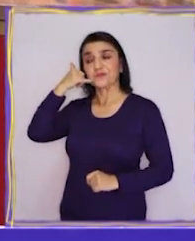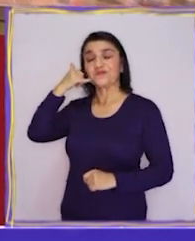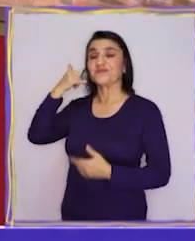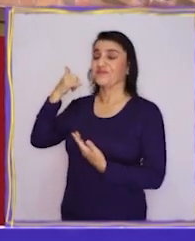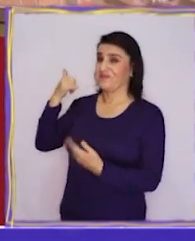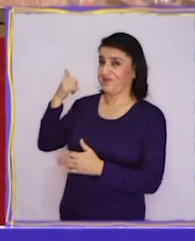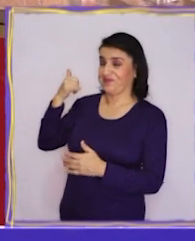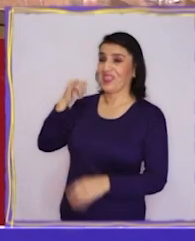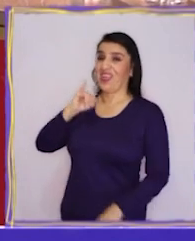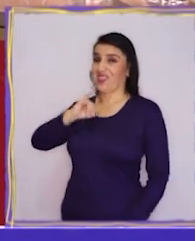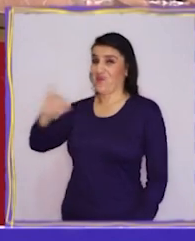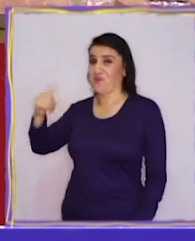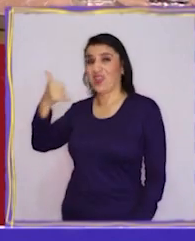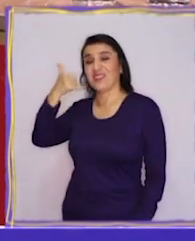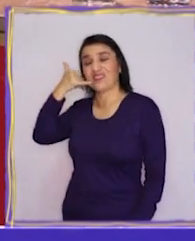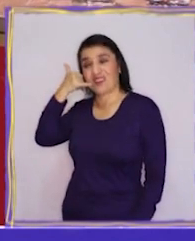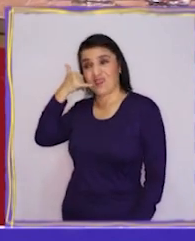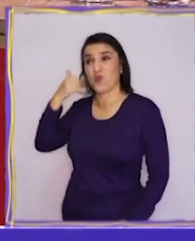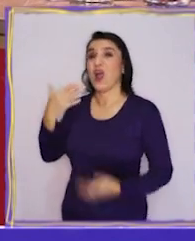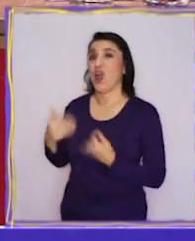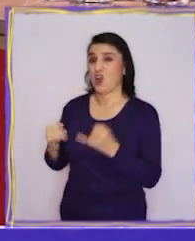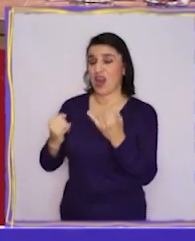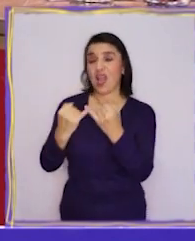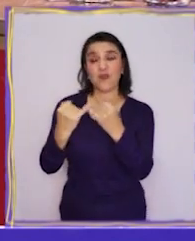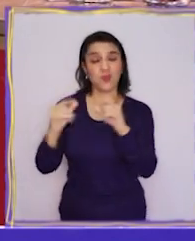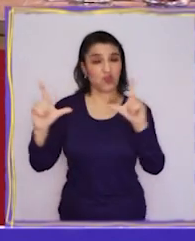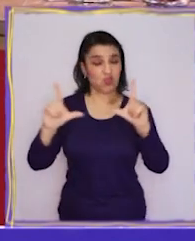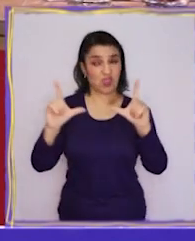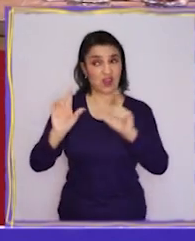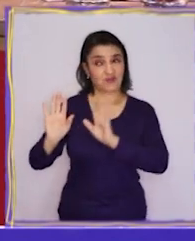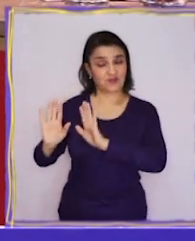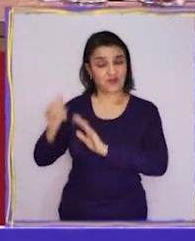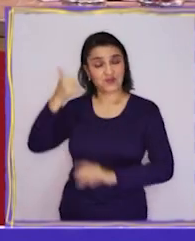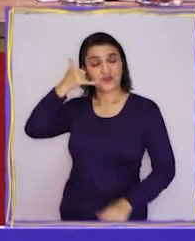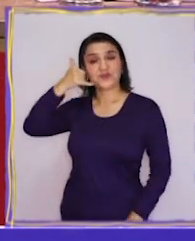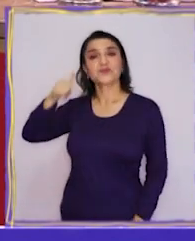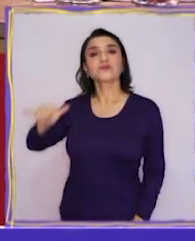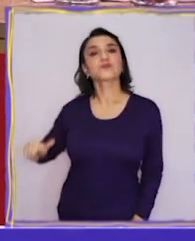¿Sabes qué? Te llamo más tarde, que ahora estoy con los amigos de la tele.